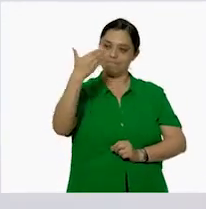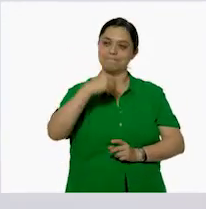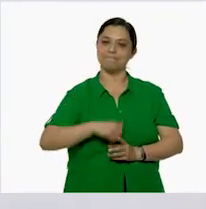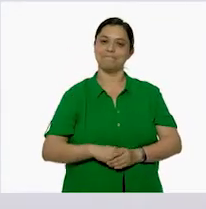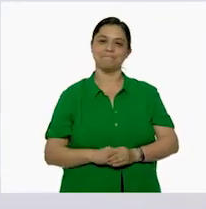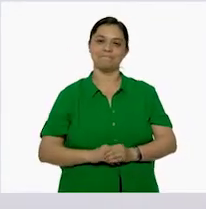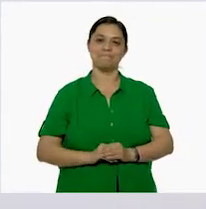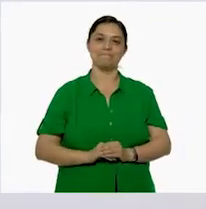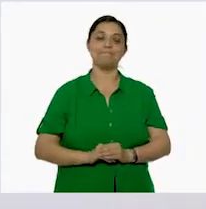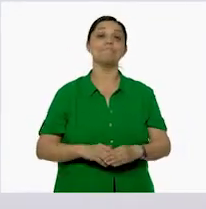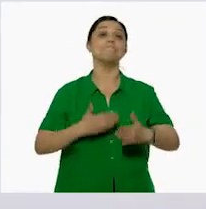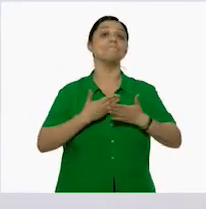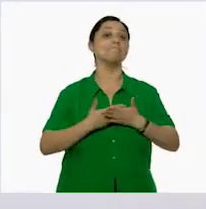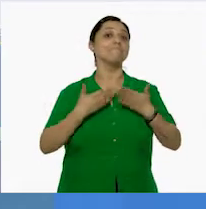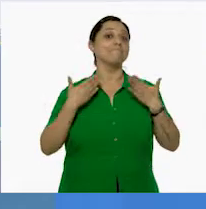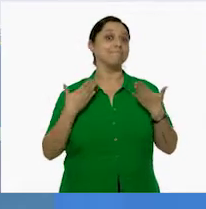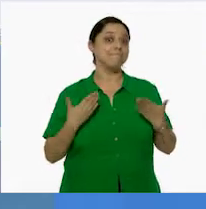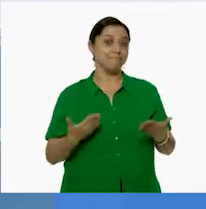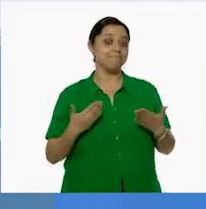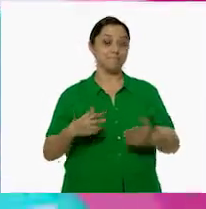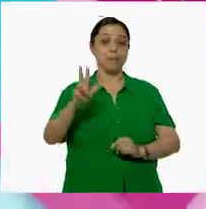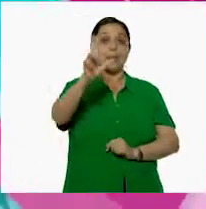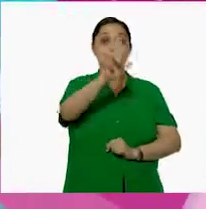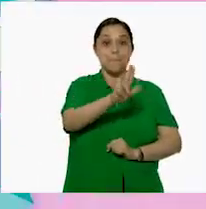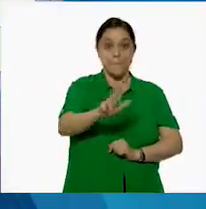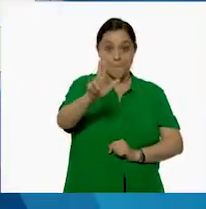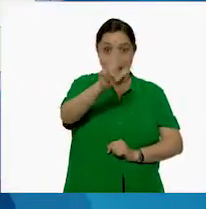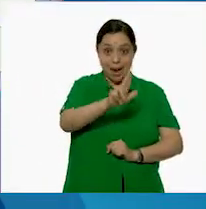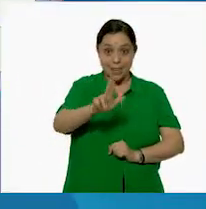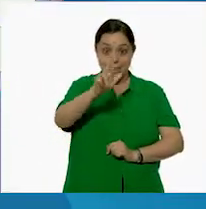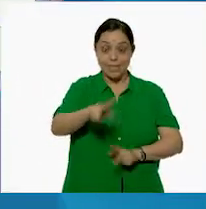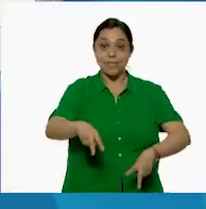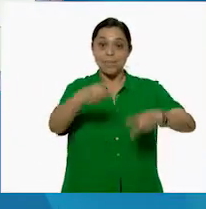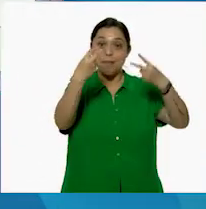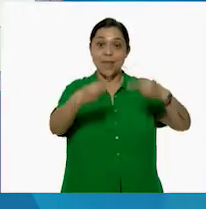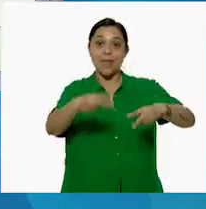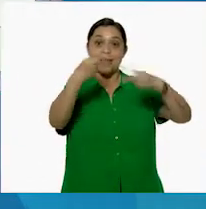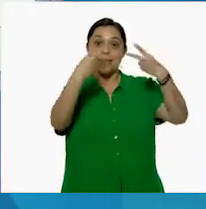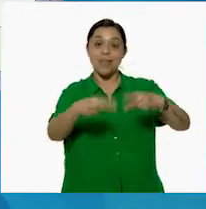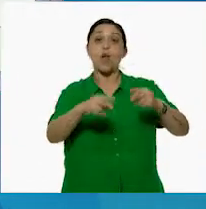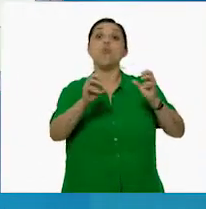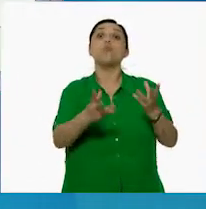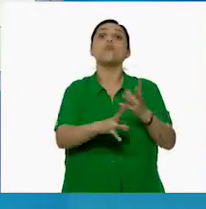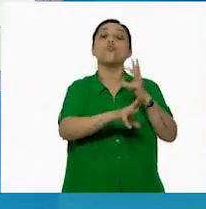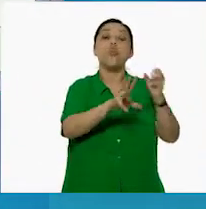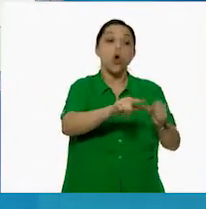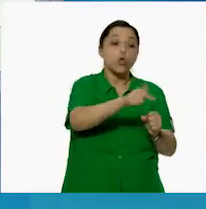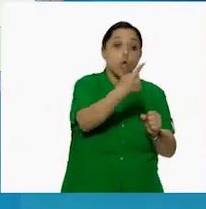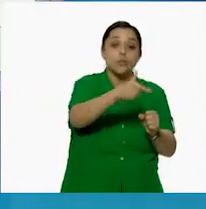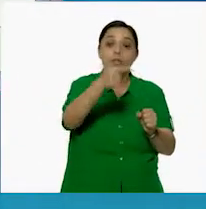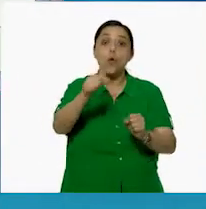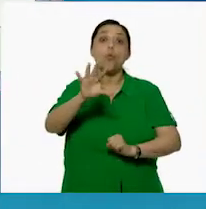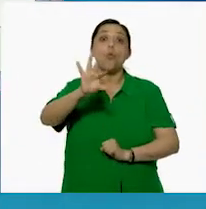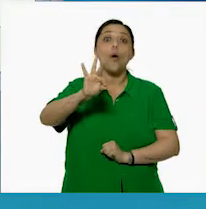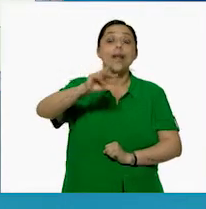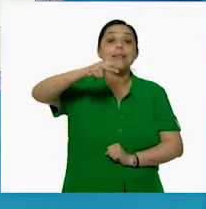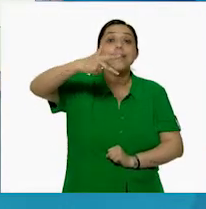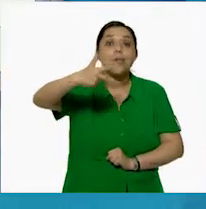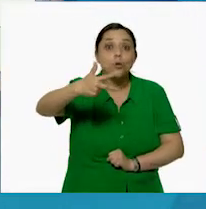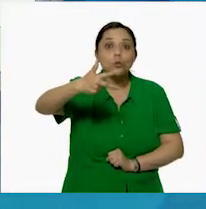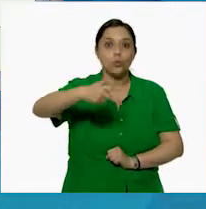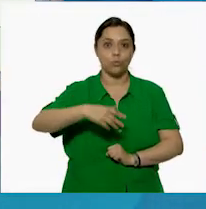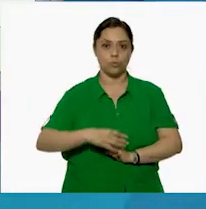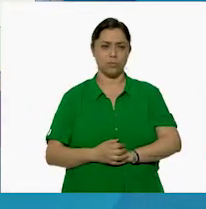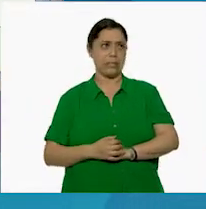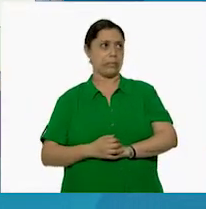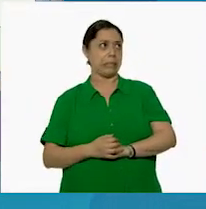Ahora tenemos el día martes que se vendieron 48 docenas. ¡Oh! ¿Qué pasó?